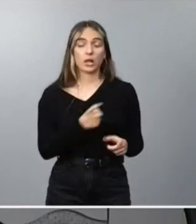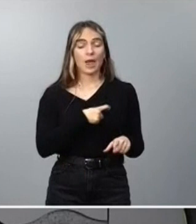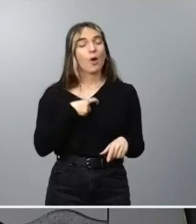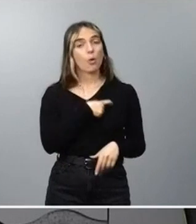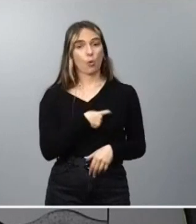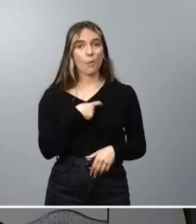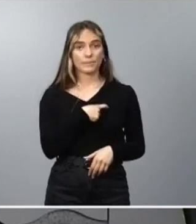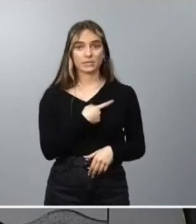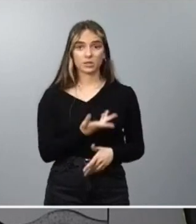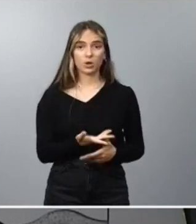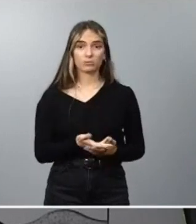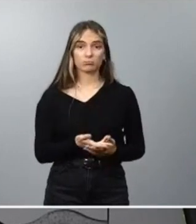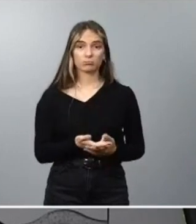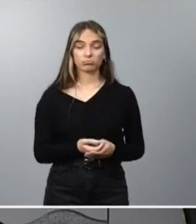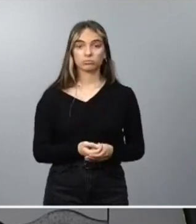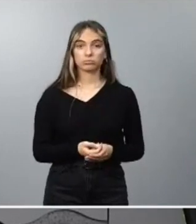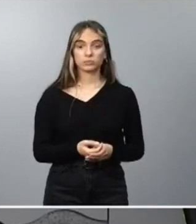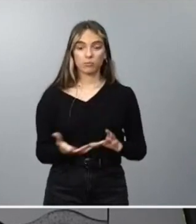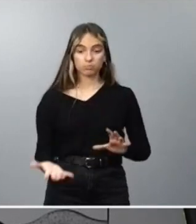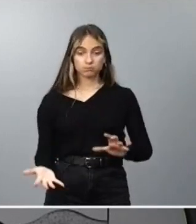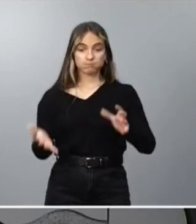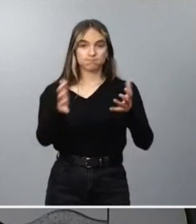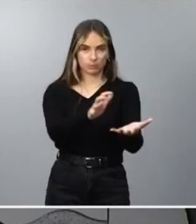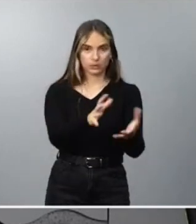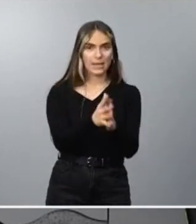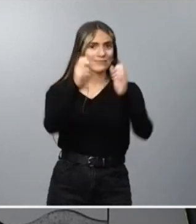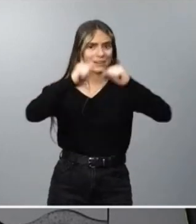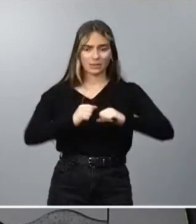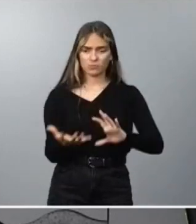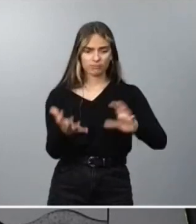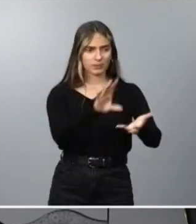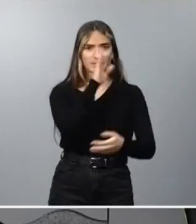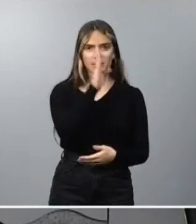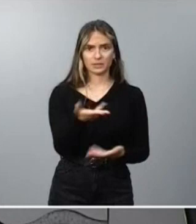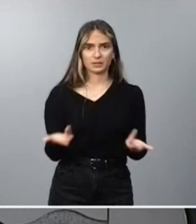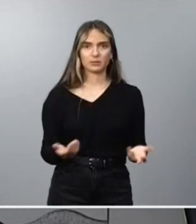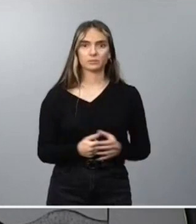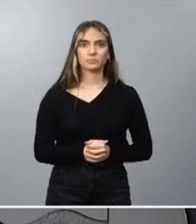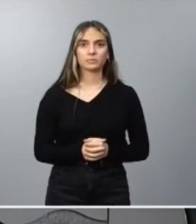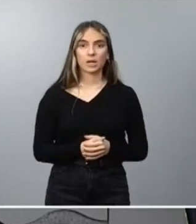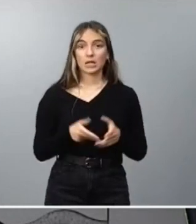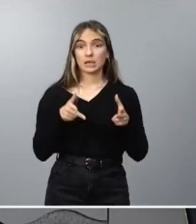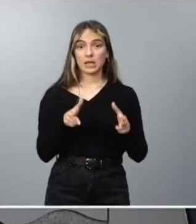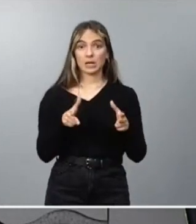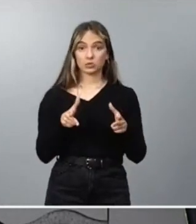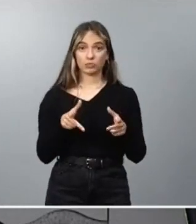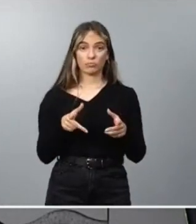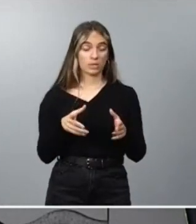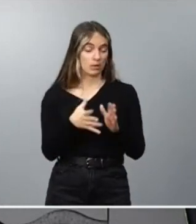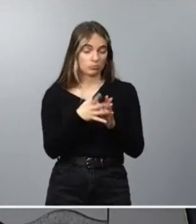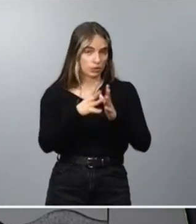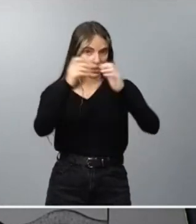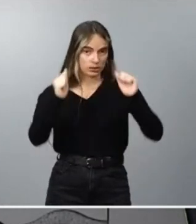en aplicación directa de los tratados, ser garante de la aplicación del derecho comunitario de los tratados.